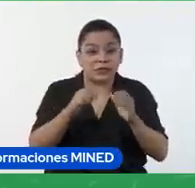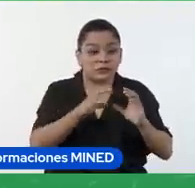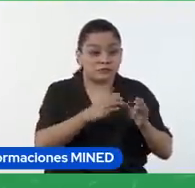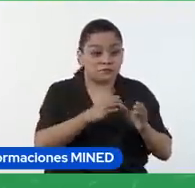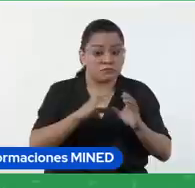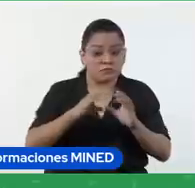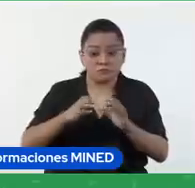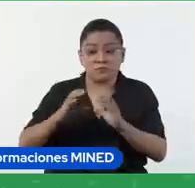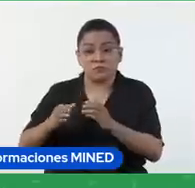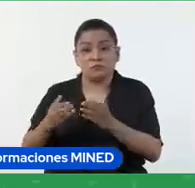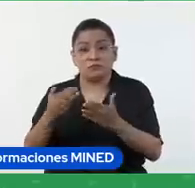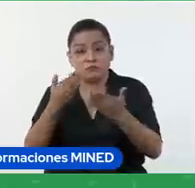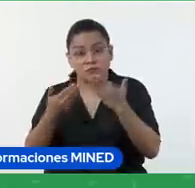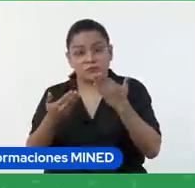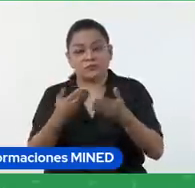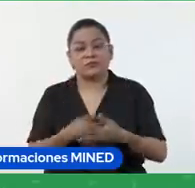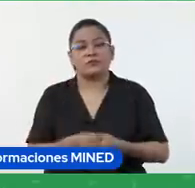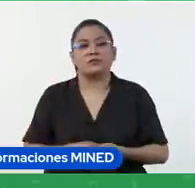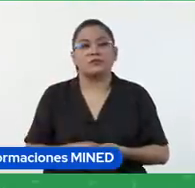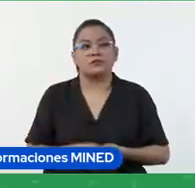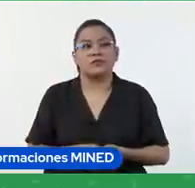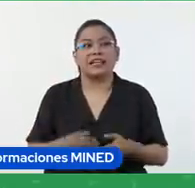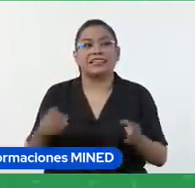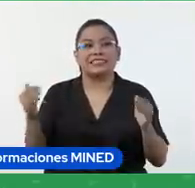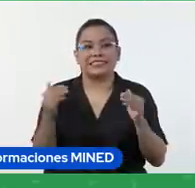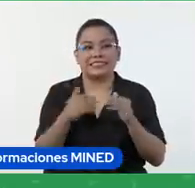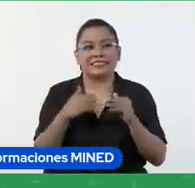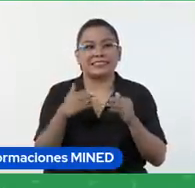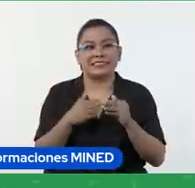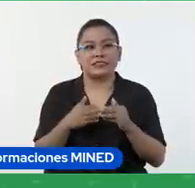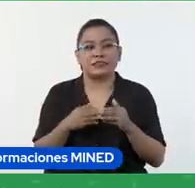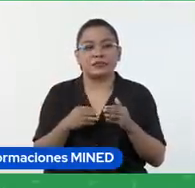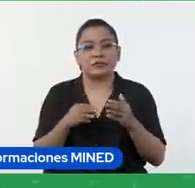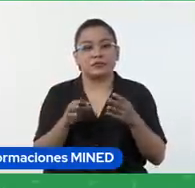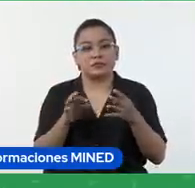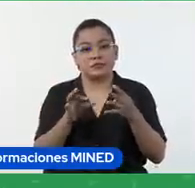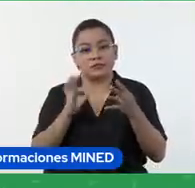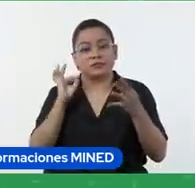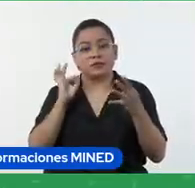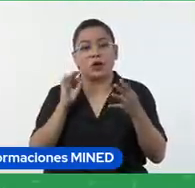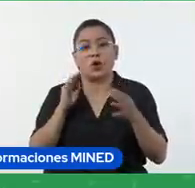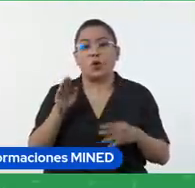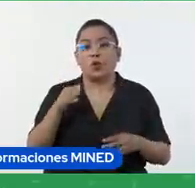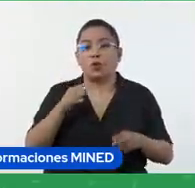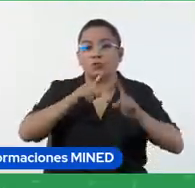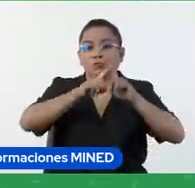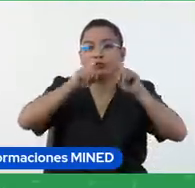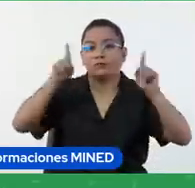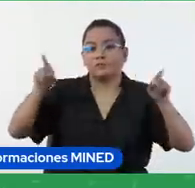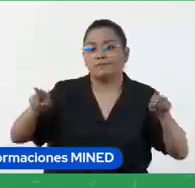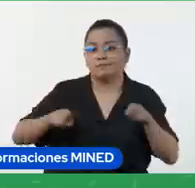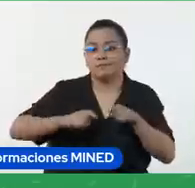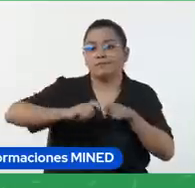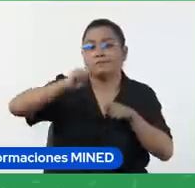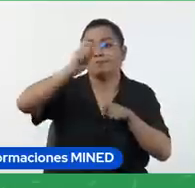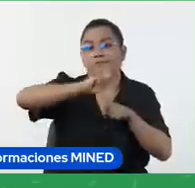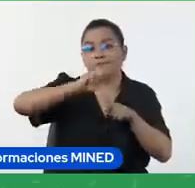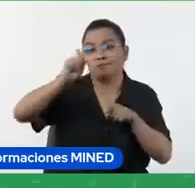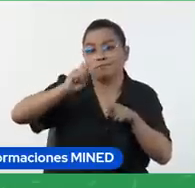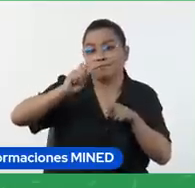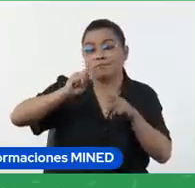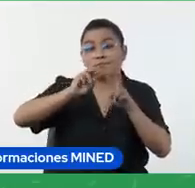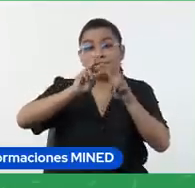comentando. Y también está el uso de la pizarra de Jamboard que es otra